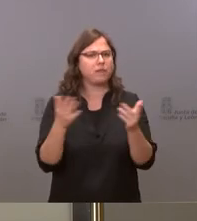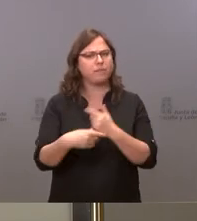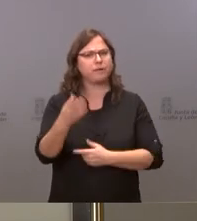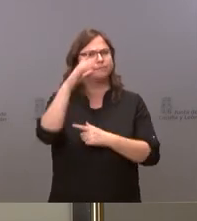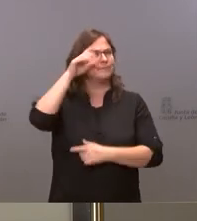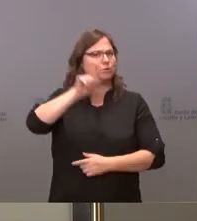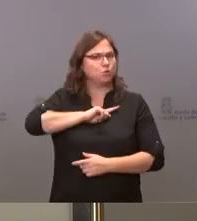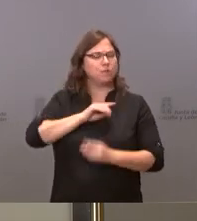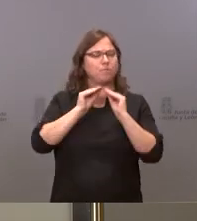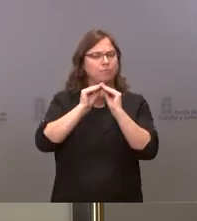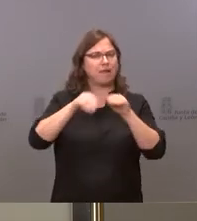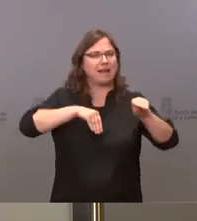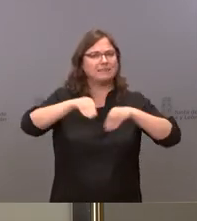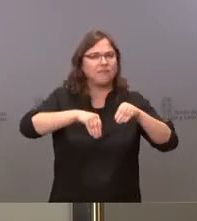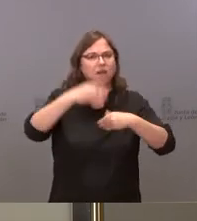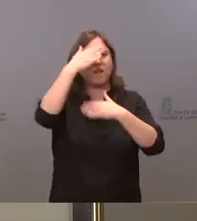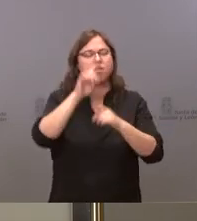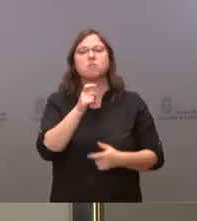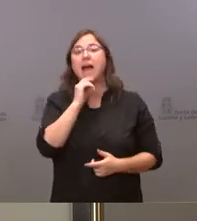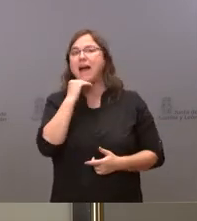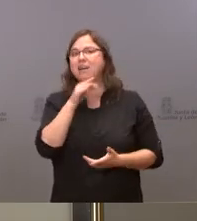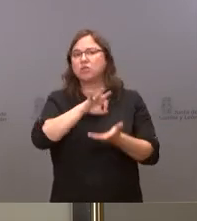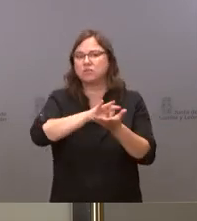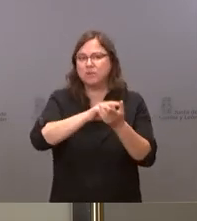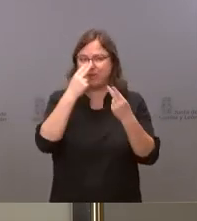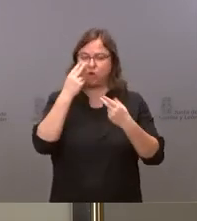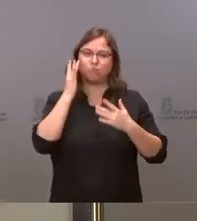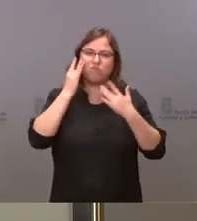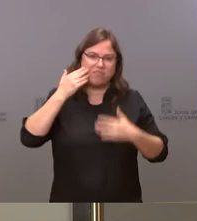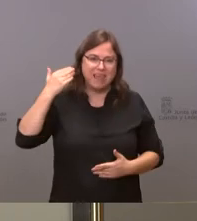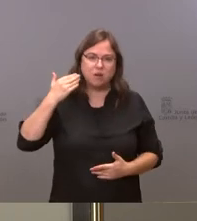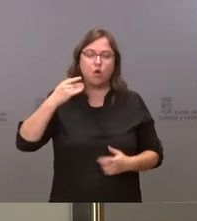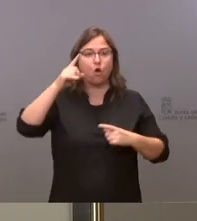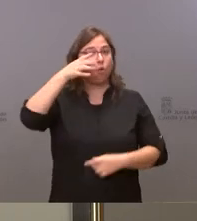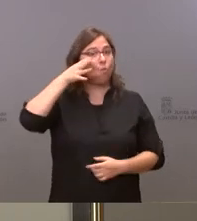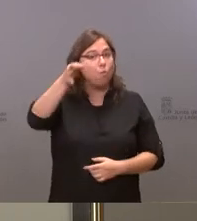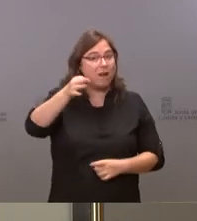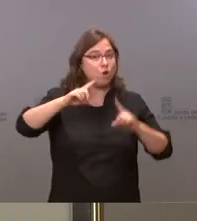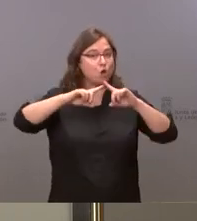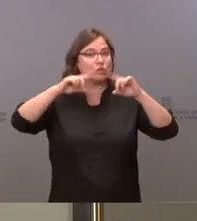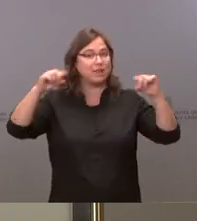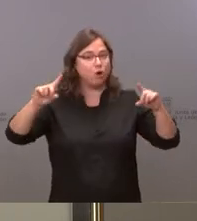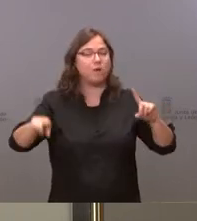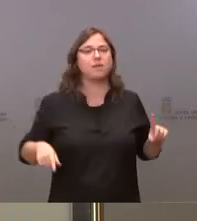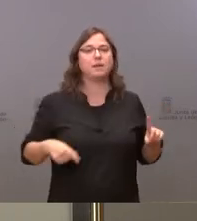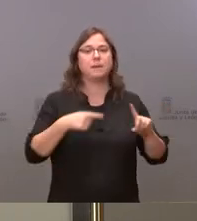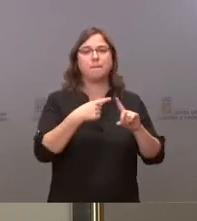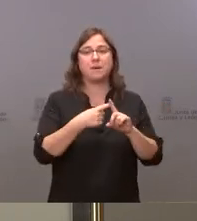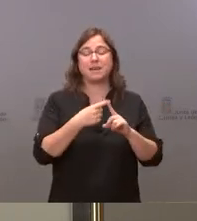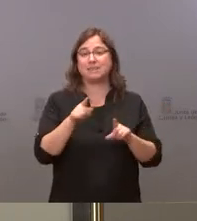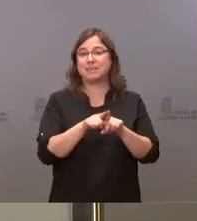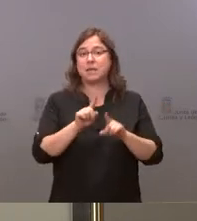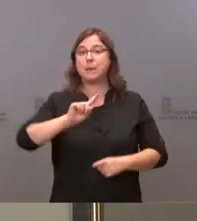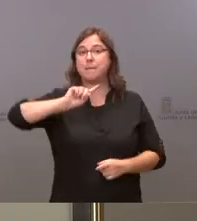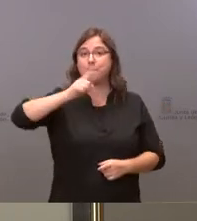estrategia piden en concreto hablan de un servicio digno rural en Segovia y la retirada del primer